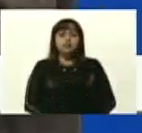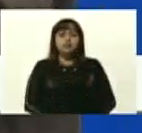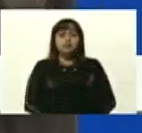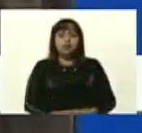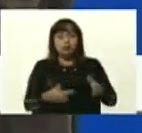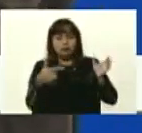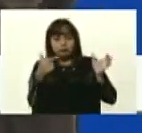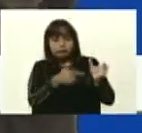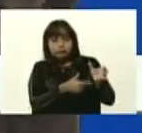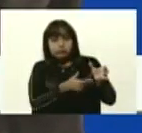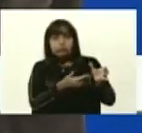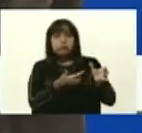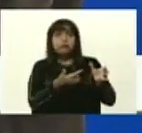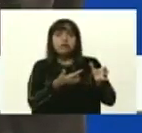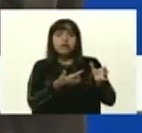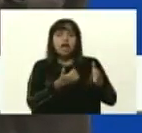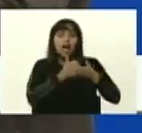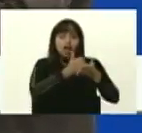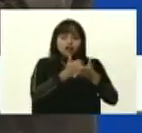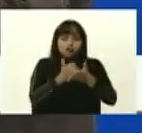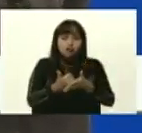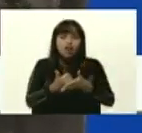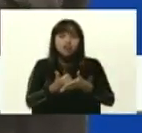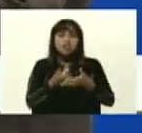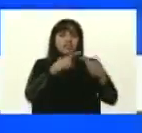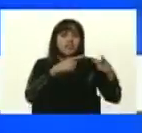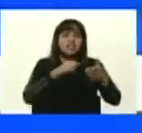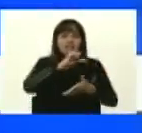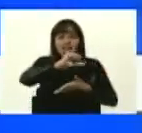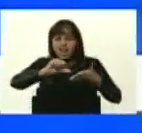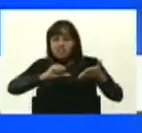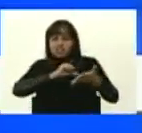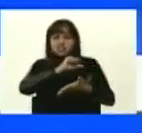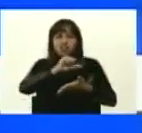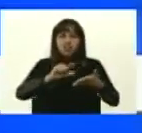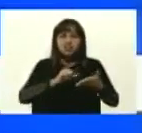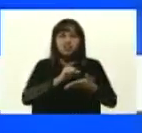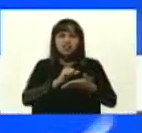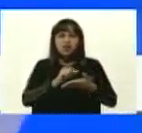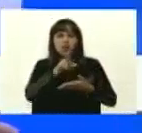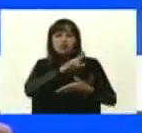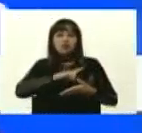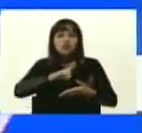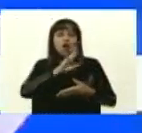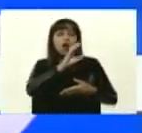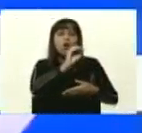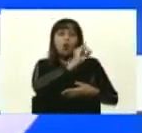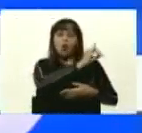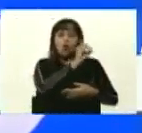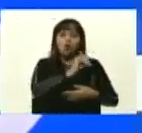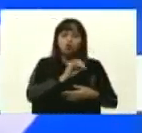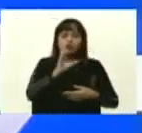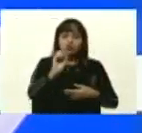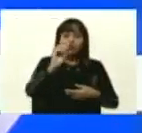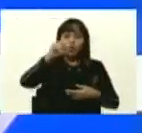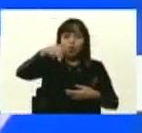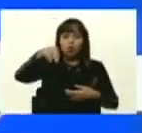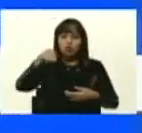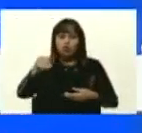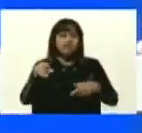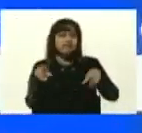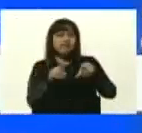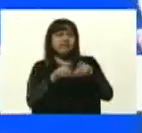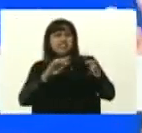aceites ozonizados, formulaciones en base a aceites ozonizados. Un aceite ozonizado es